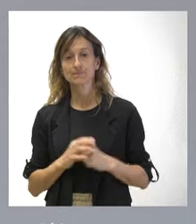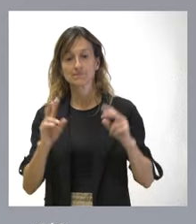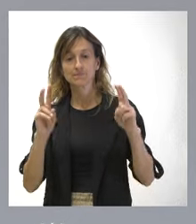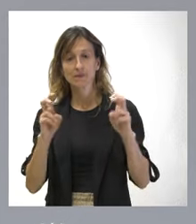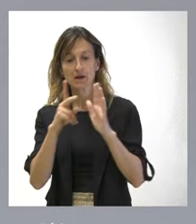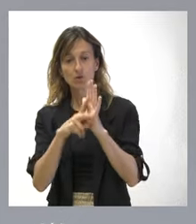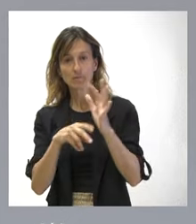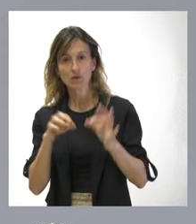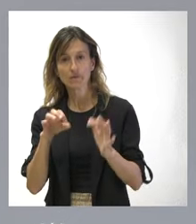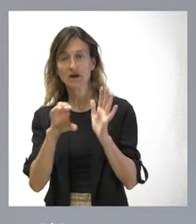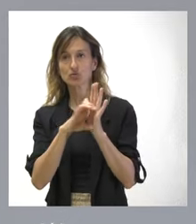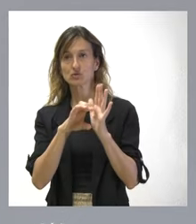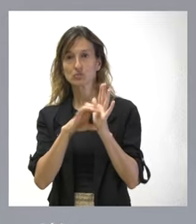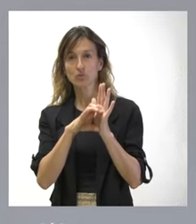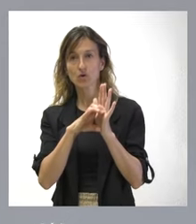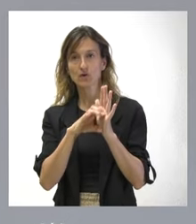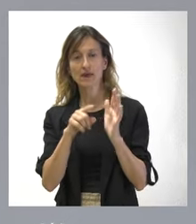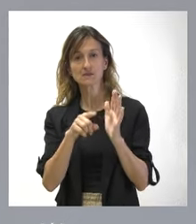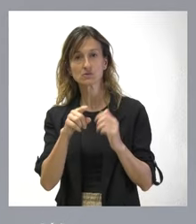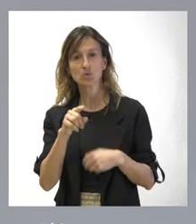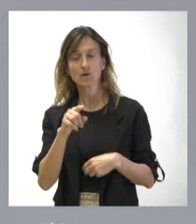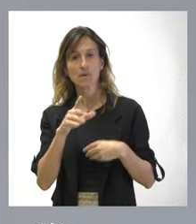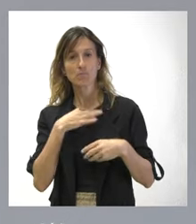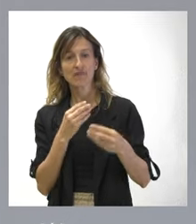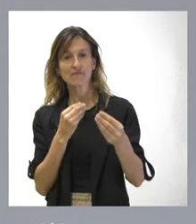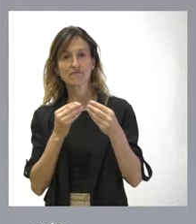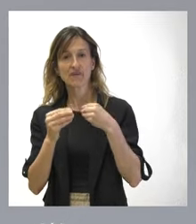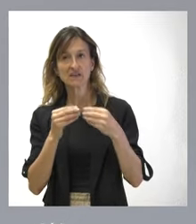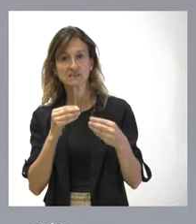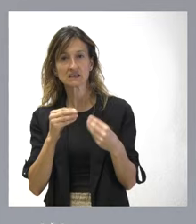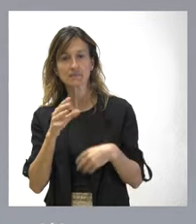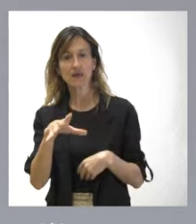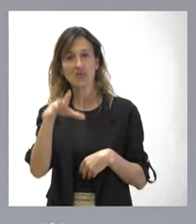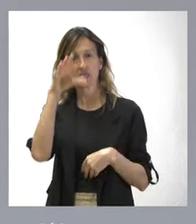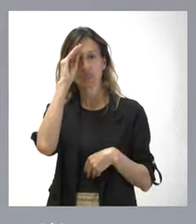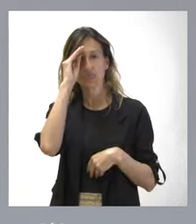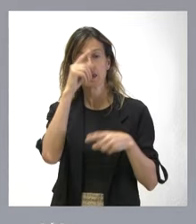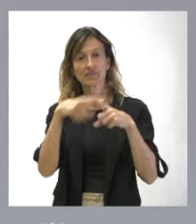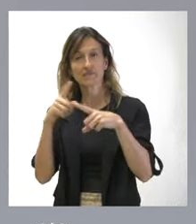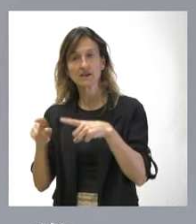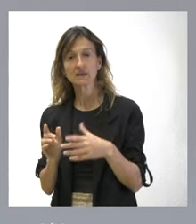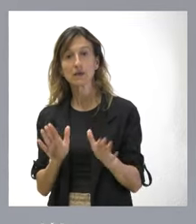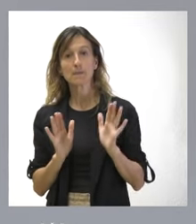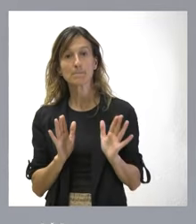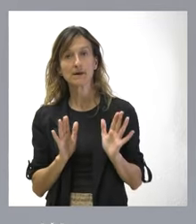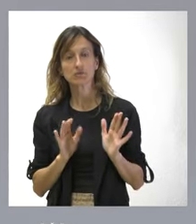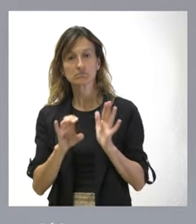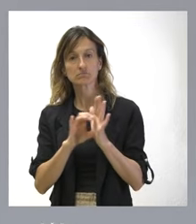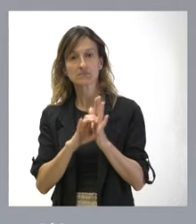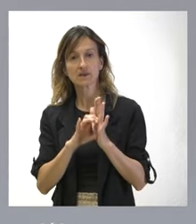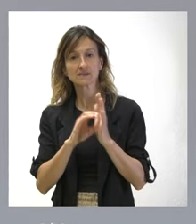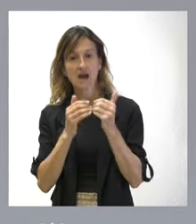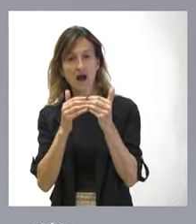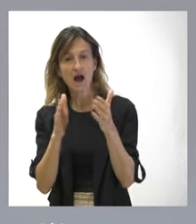norma jurídica, es un instrumento jurídico flexible, interpretable, pero lo que no es es un instrumento